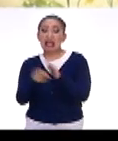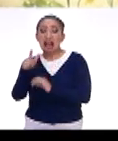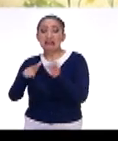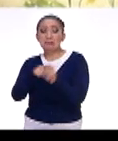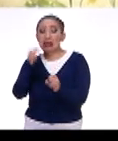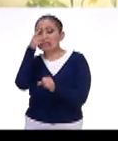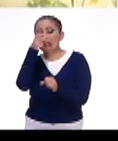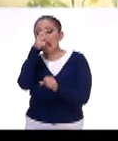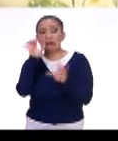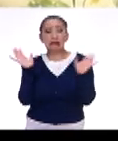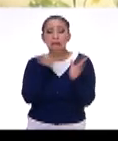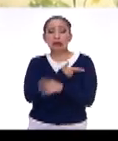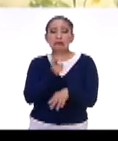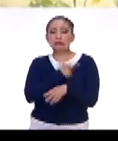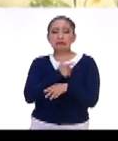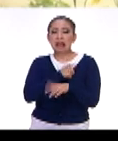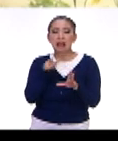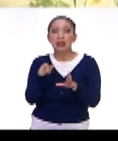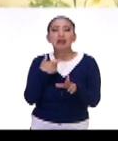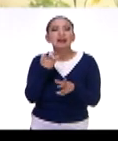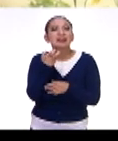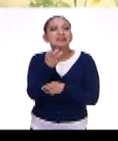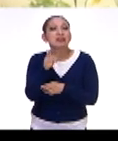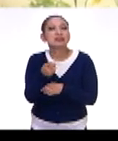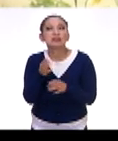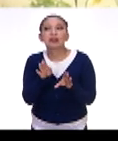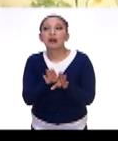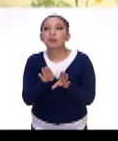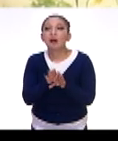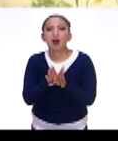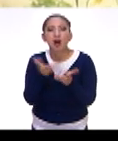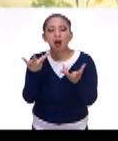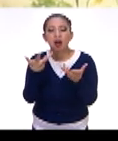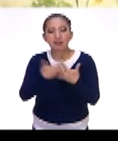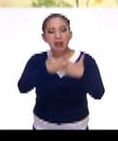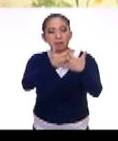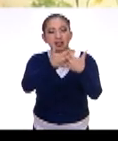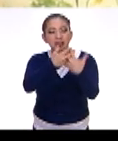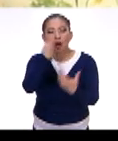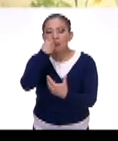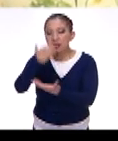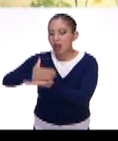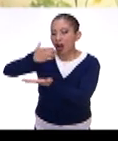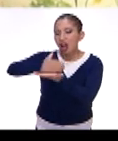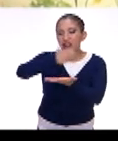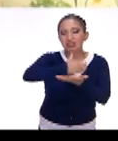los insectos. Pero esto tiene que ver con una cosa, y es con la industrialización de la comida.